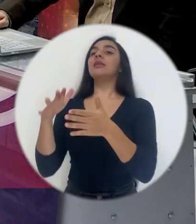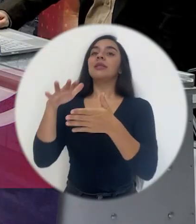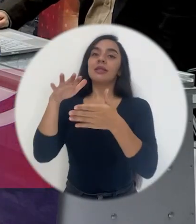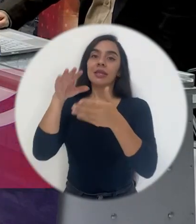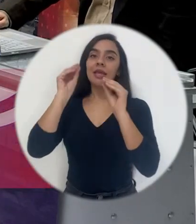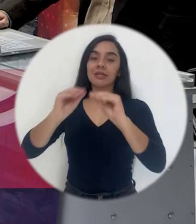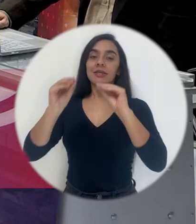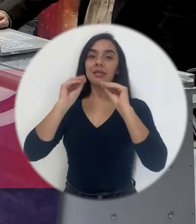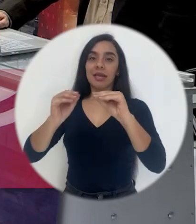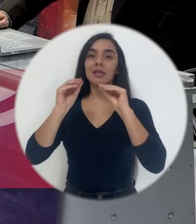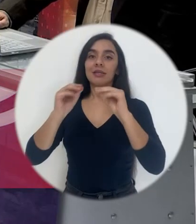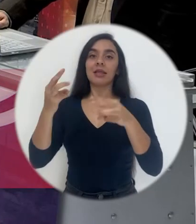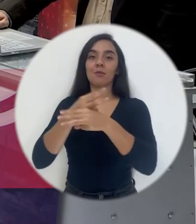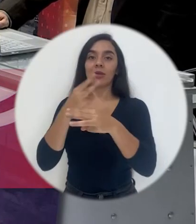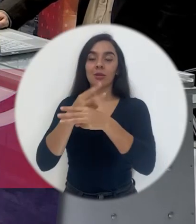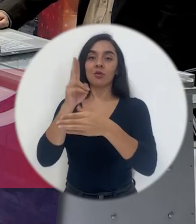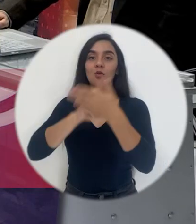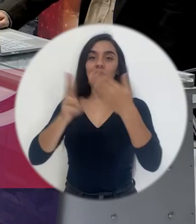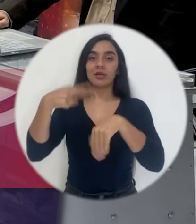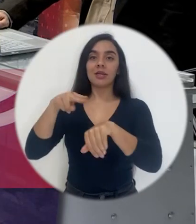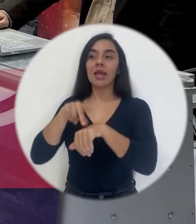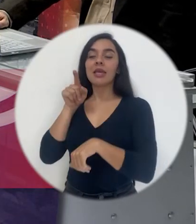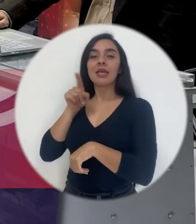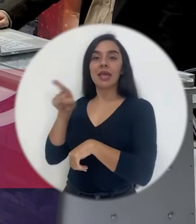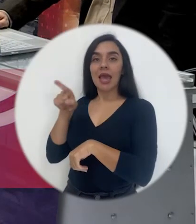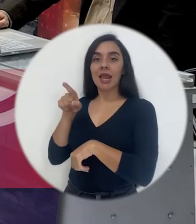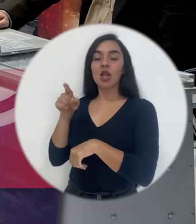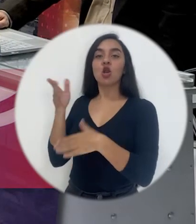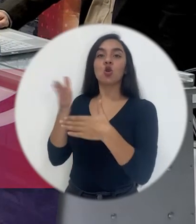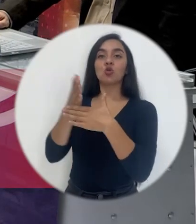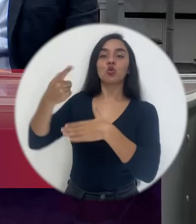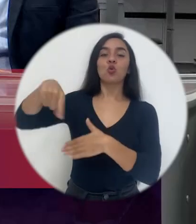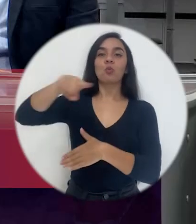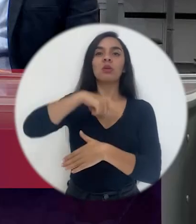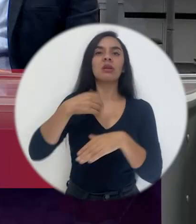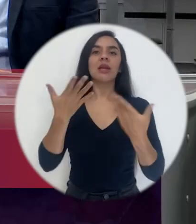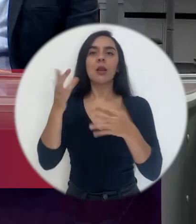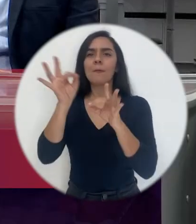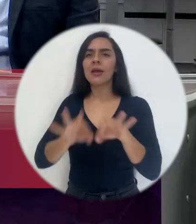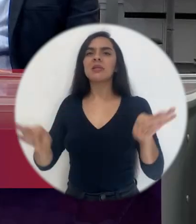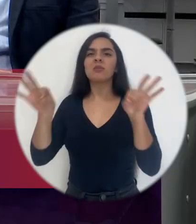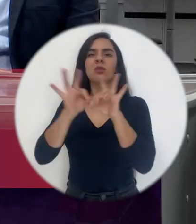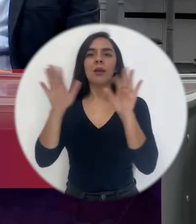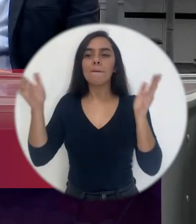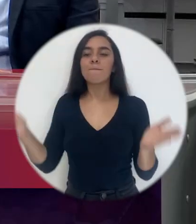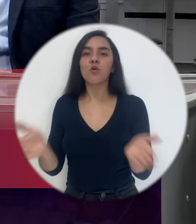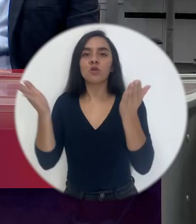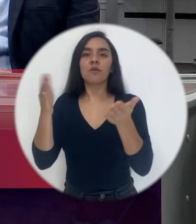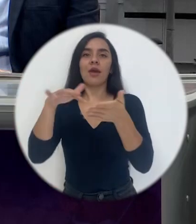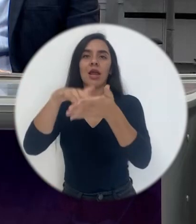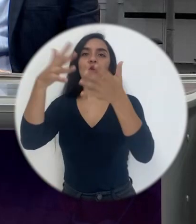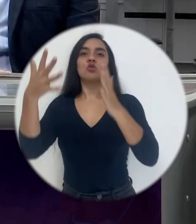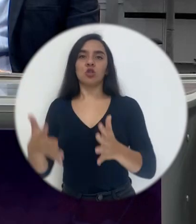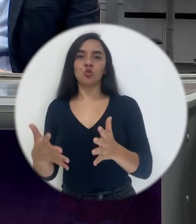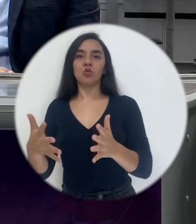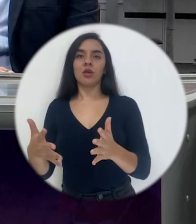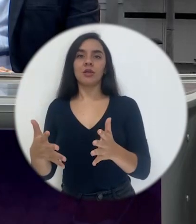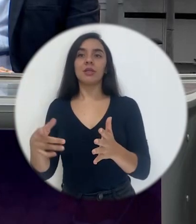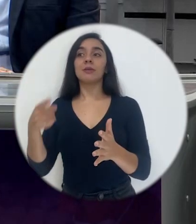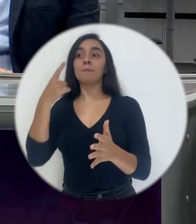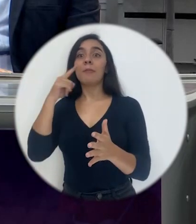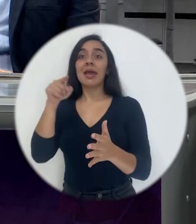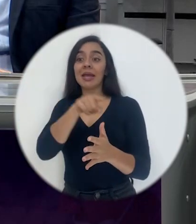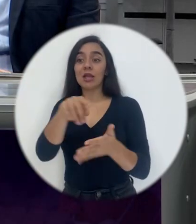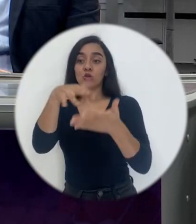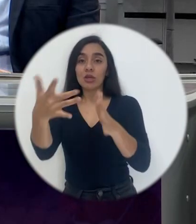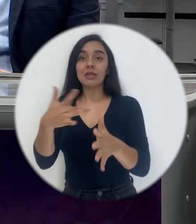matemáticas de la Universidad Nacional. Él nos compartió que para él lo más importante es motivar a sus estudiantes para que